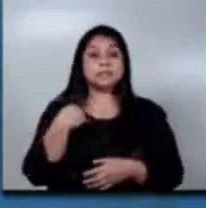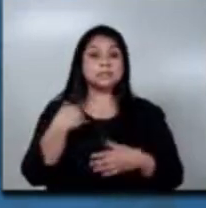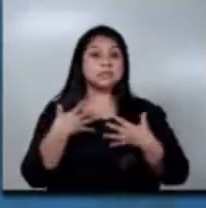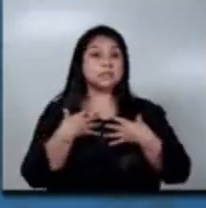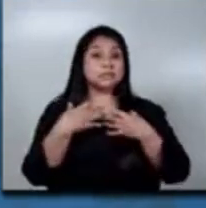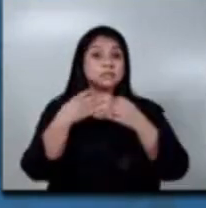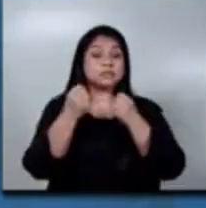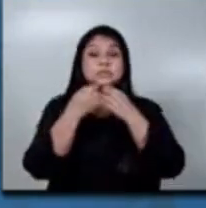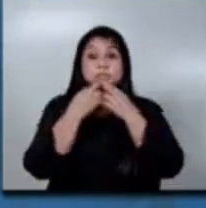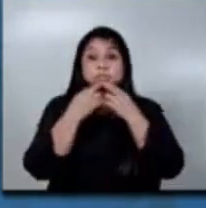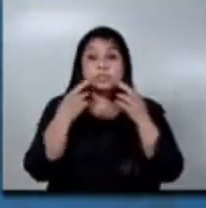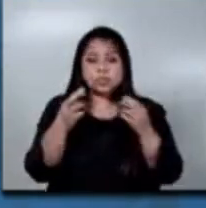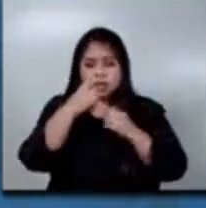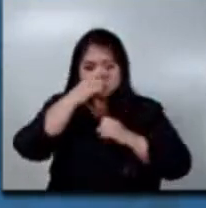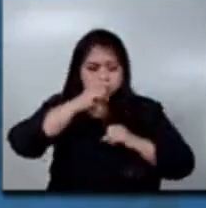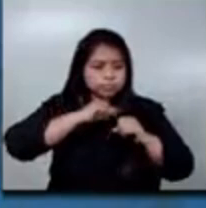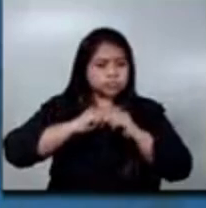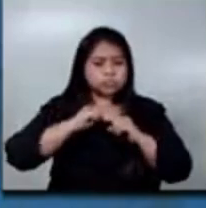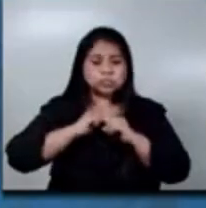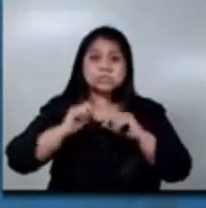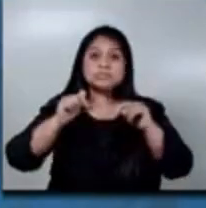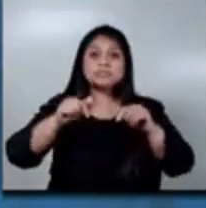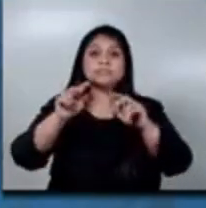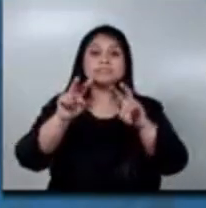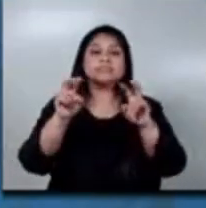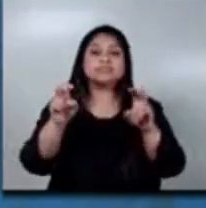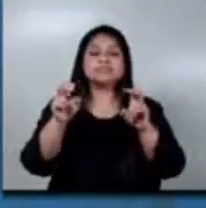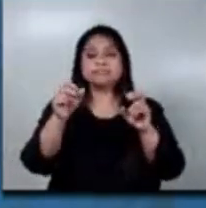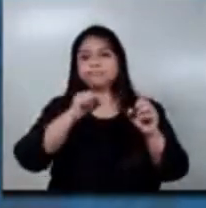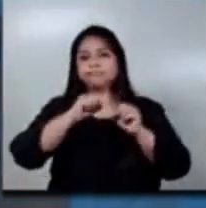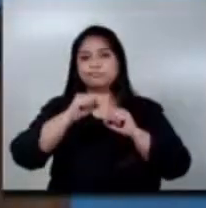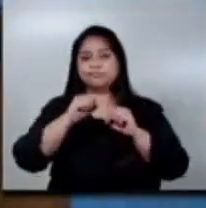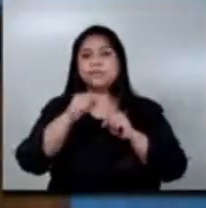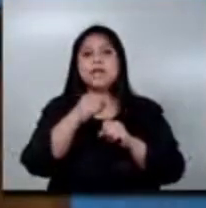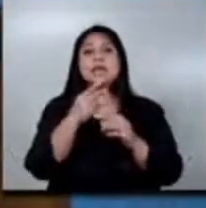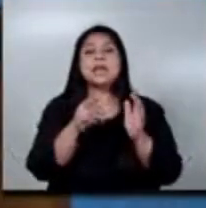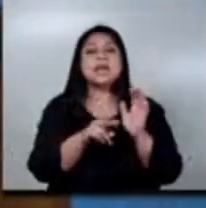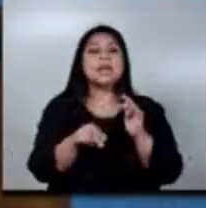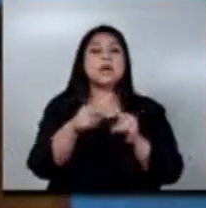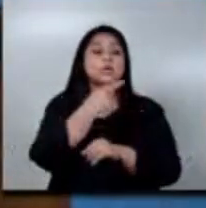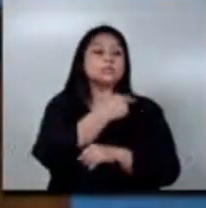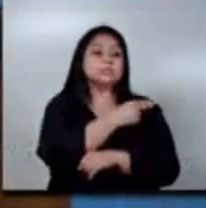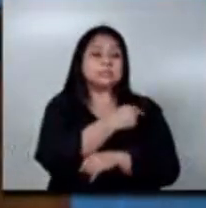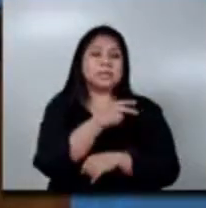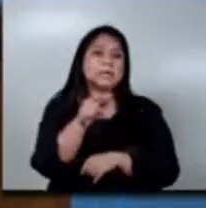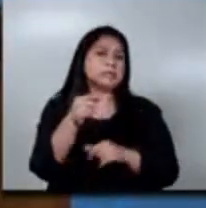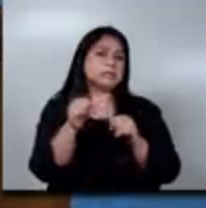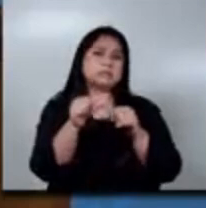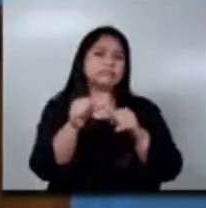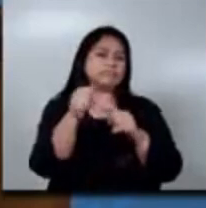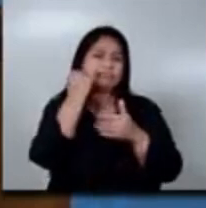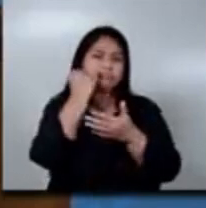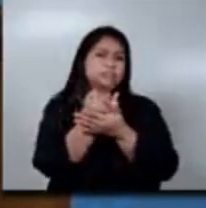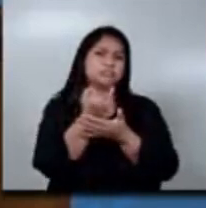Pública está trabajando precisamente en estos temas. A nivel hospitalario se han hecho varias investigaciones, existe este